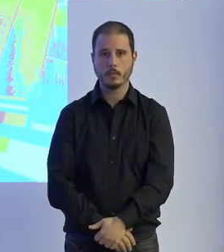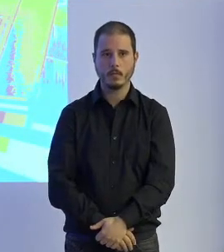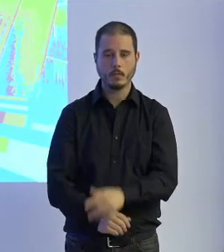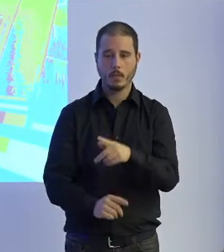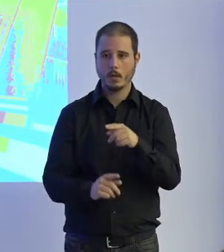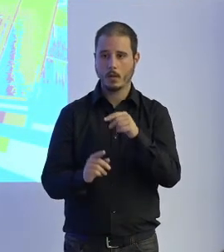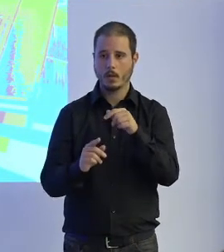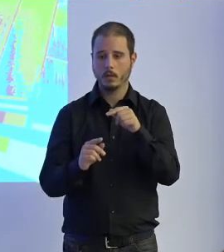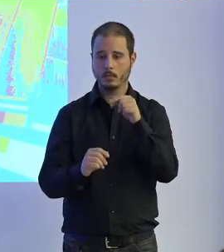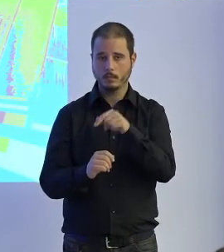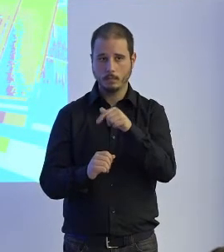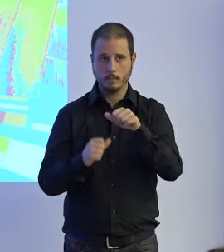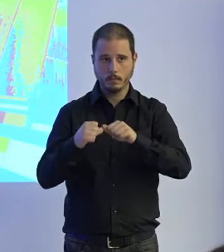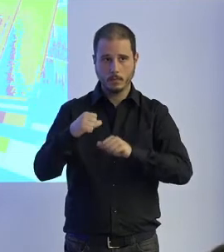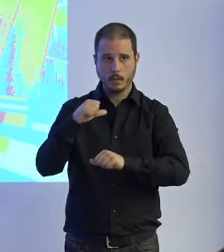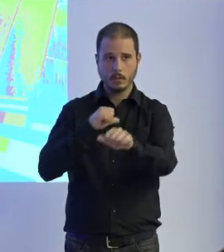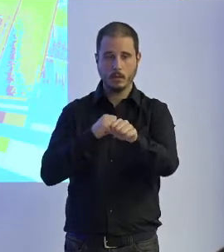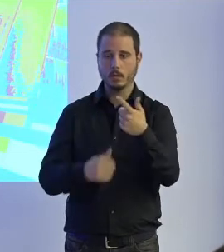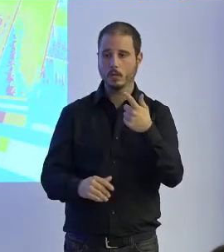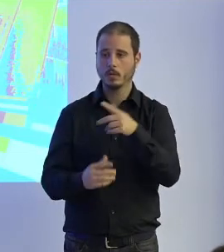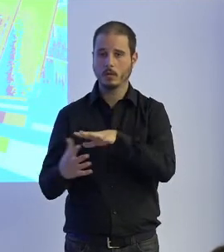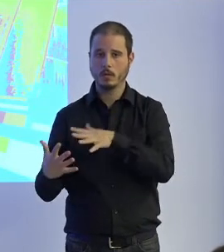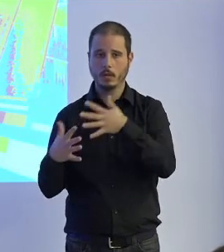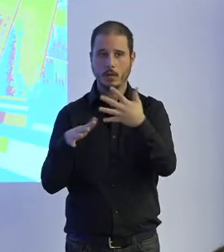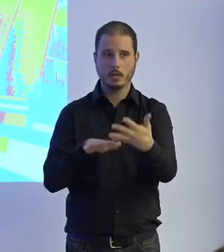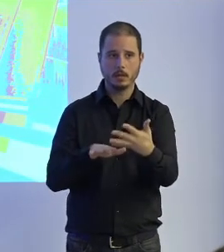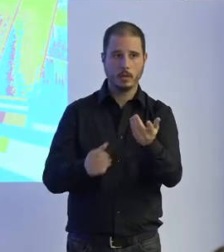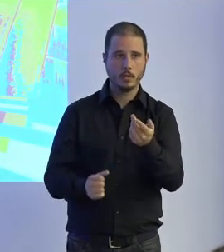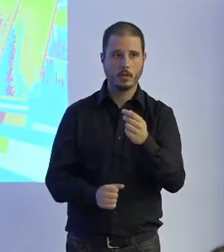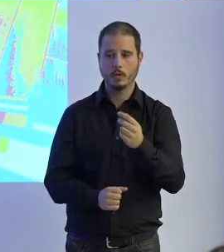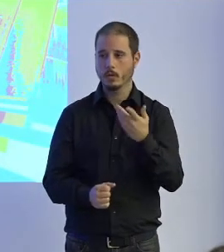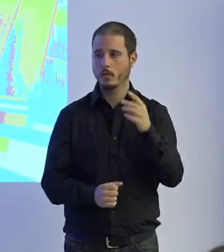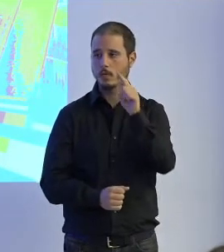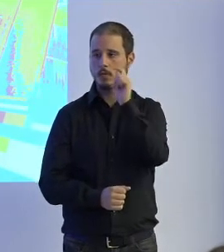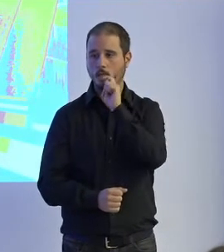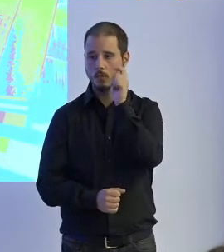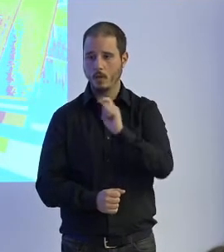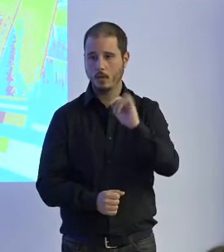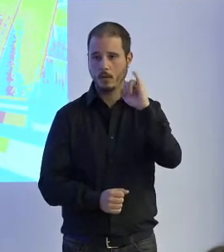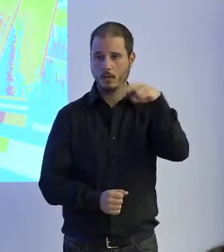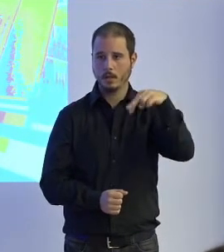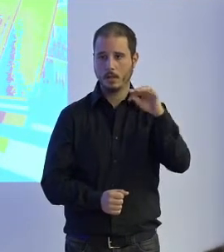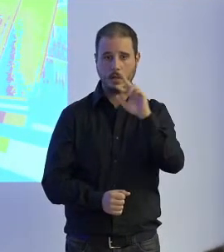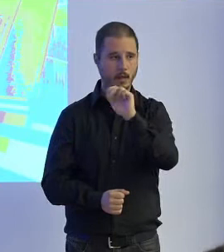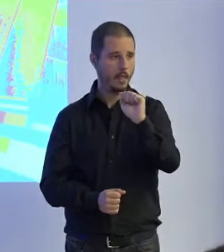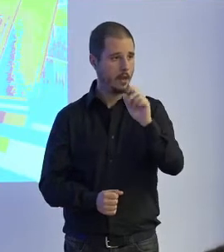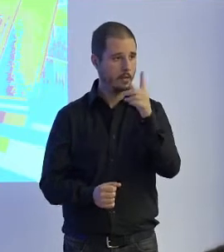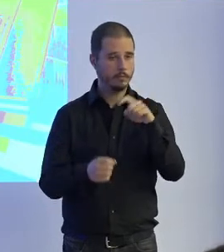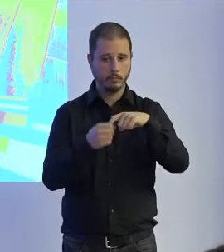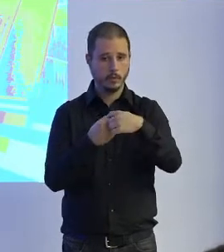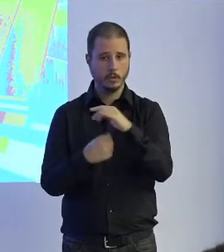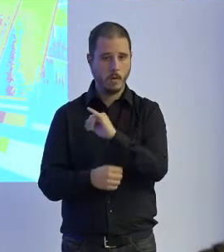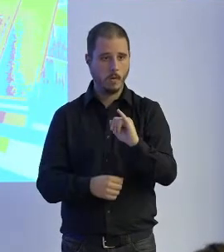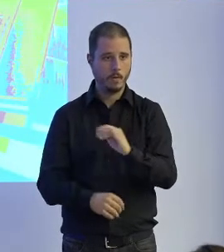con la colaboración del Benito Meni que también es de las hermanas hospitalarias y la fundación Intra que bueno aquí hay gente de Intra que hemos